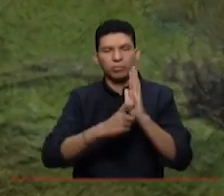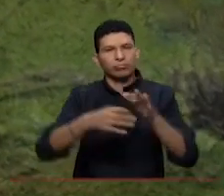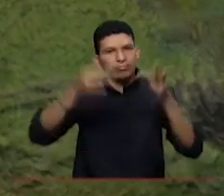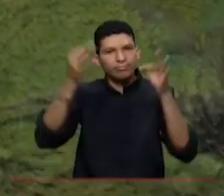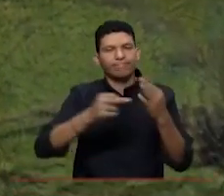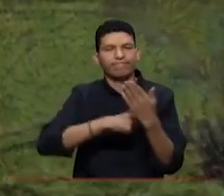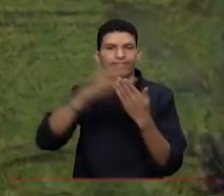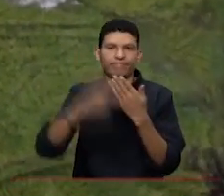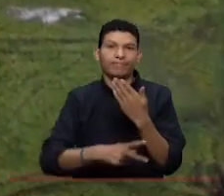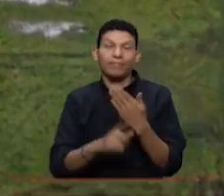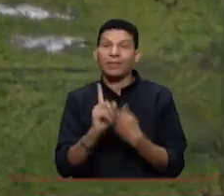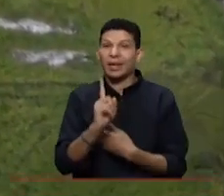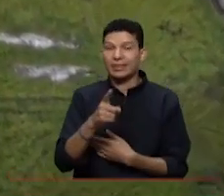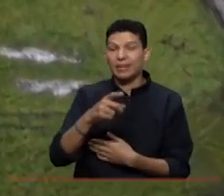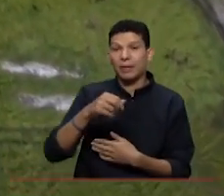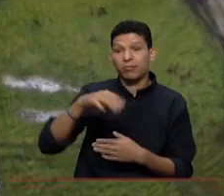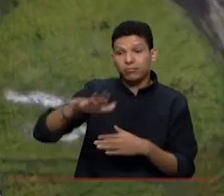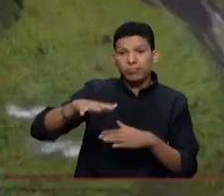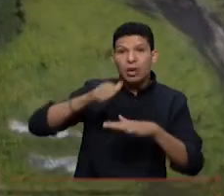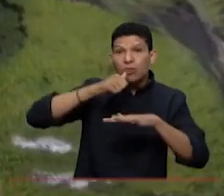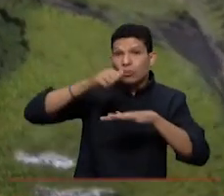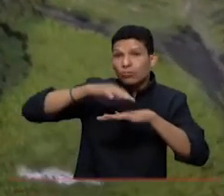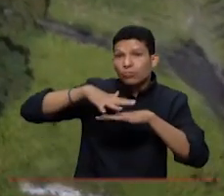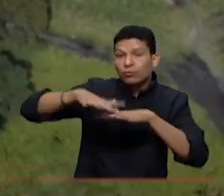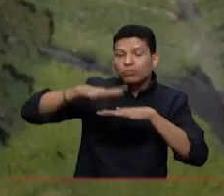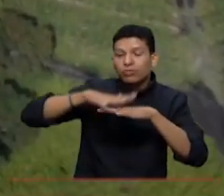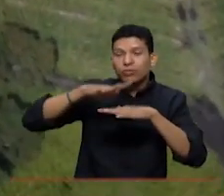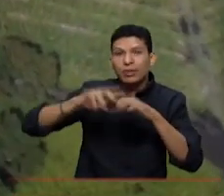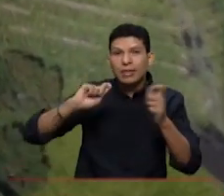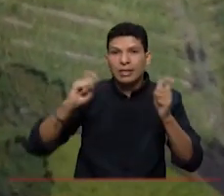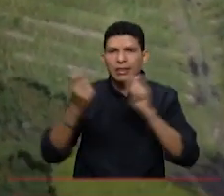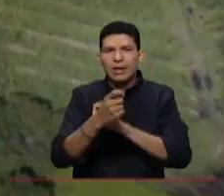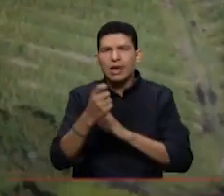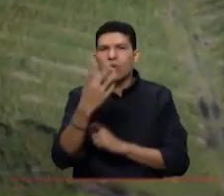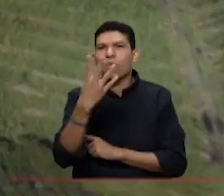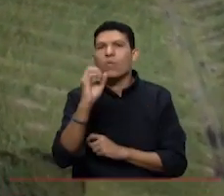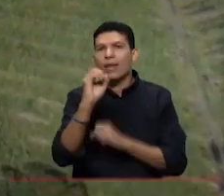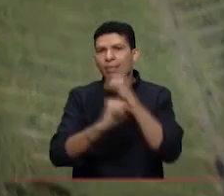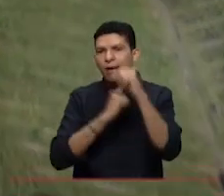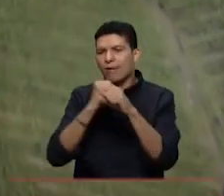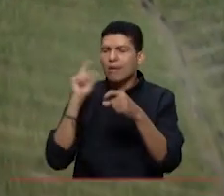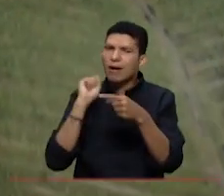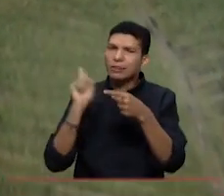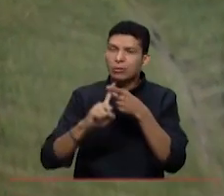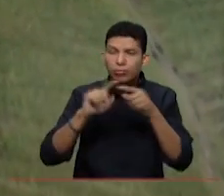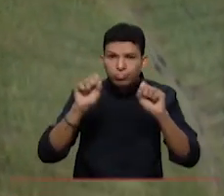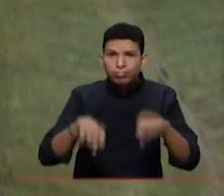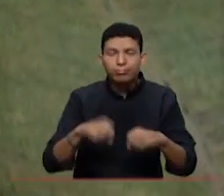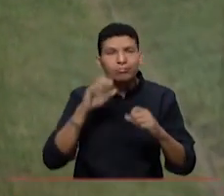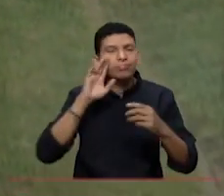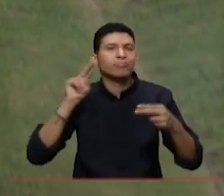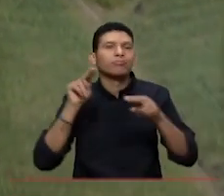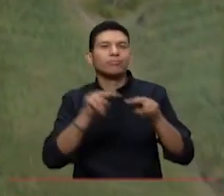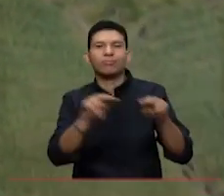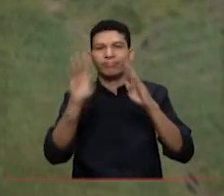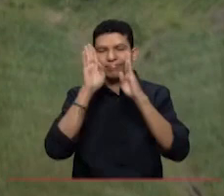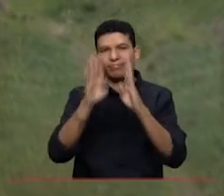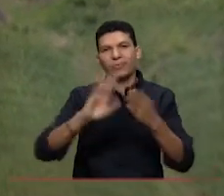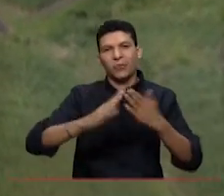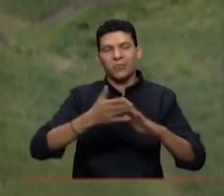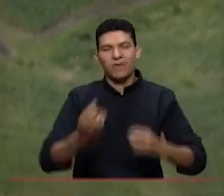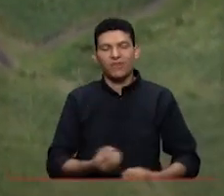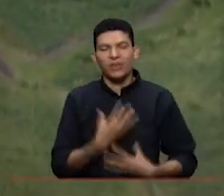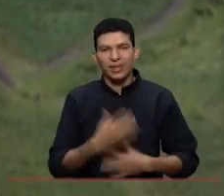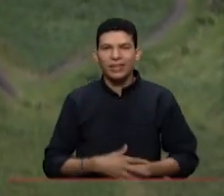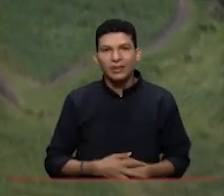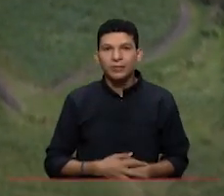del proyecto y esta planta de tratamiento que está diseñada para 40 años, pues, pueda atender a toda la comunidad de Florida. La